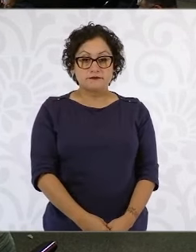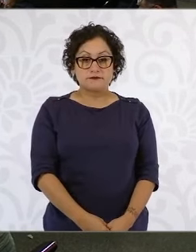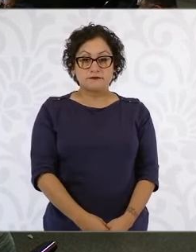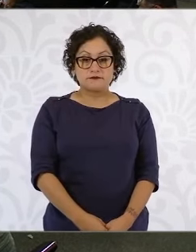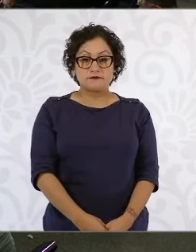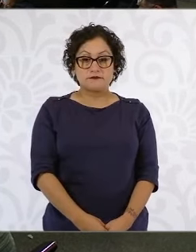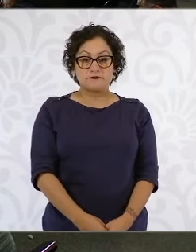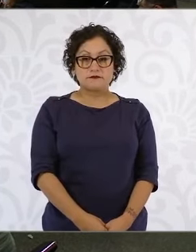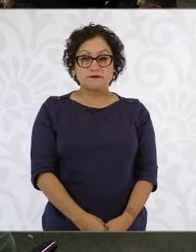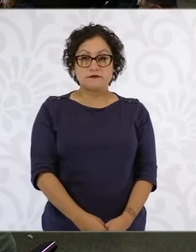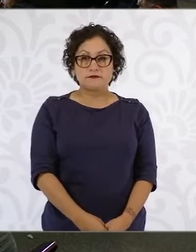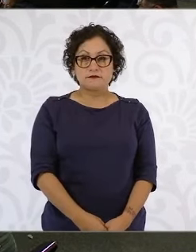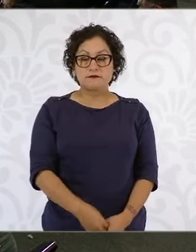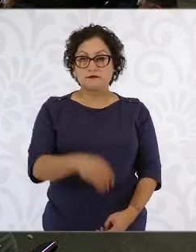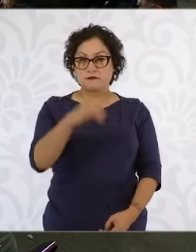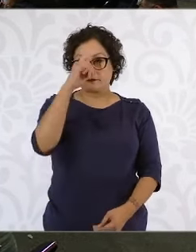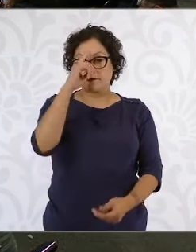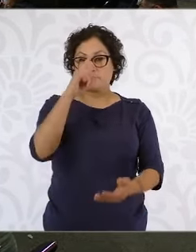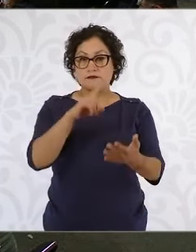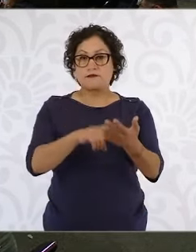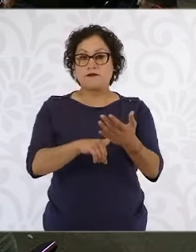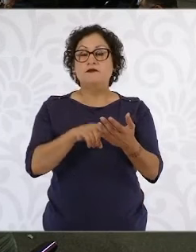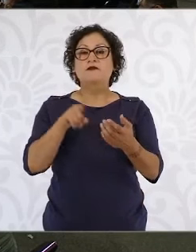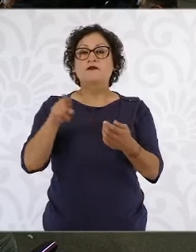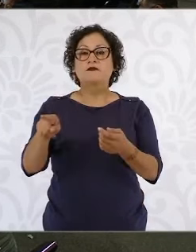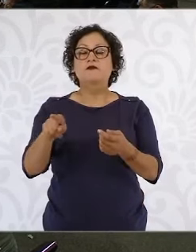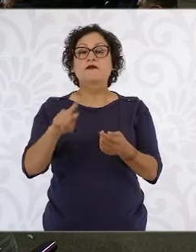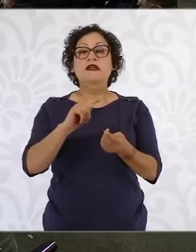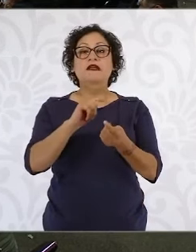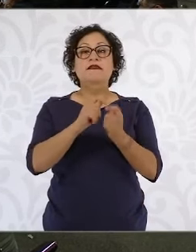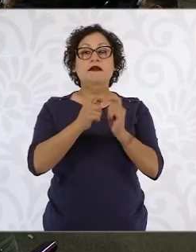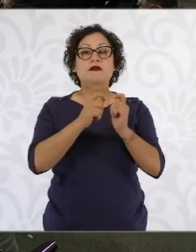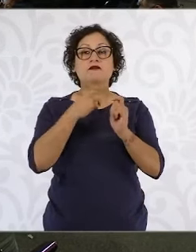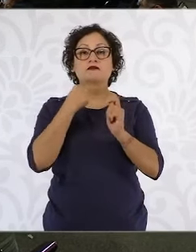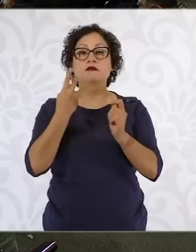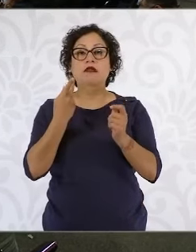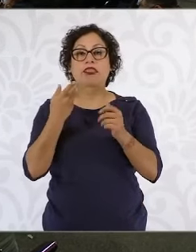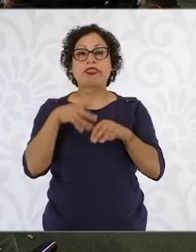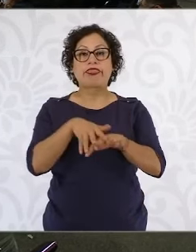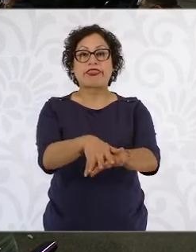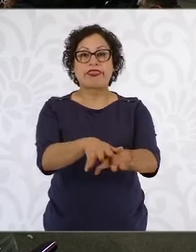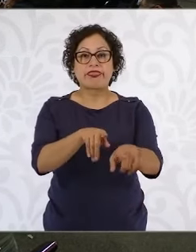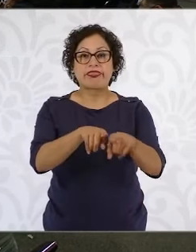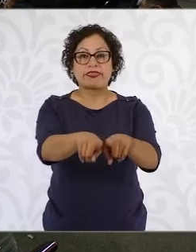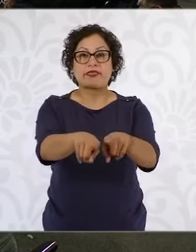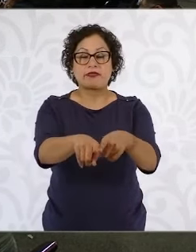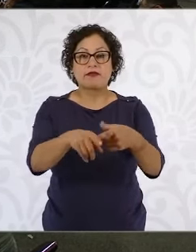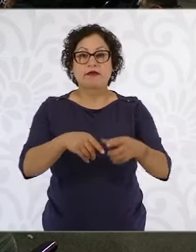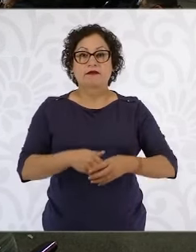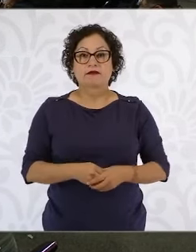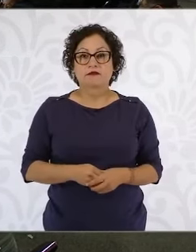Es que está traducido encima de la voz.